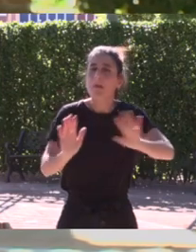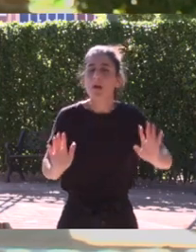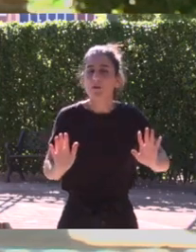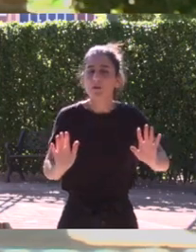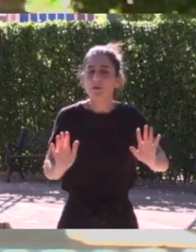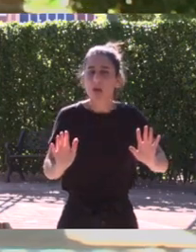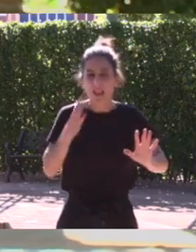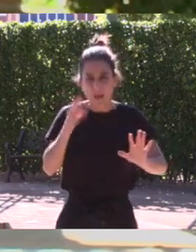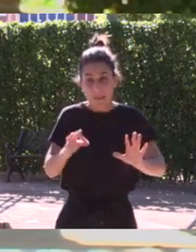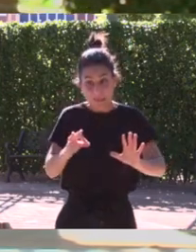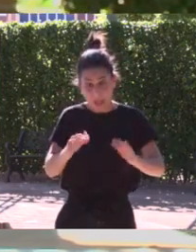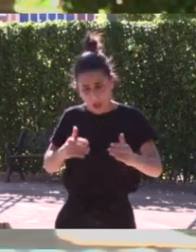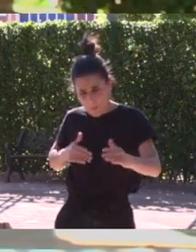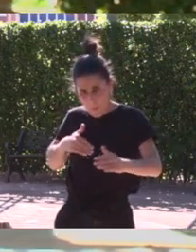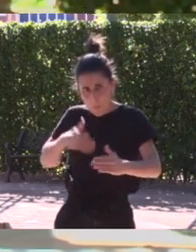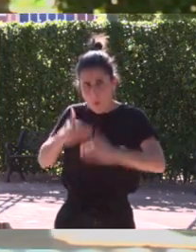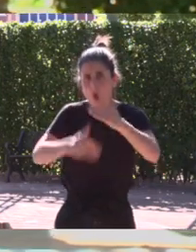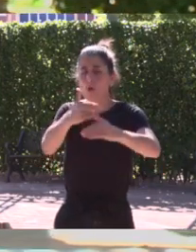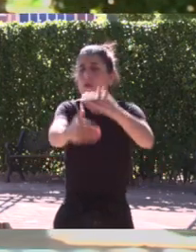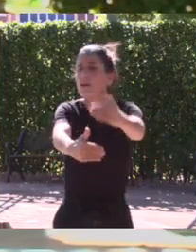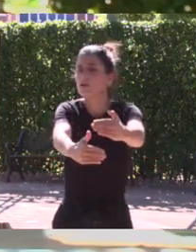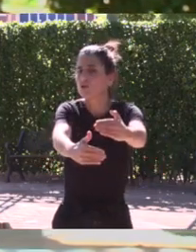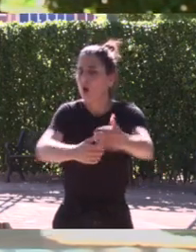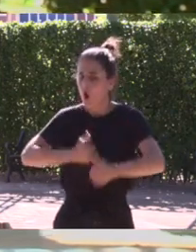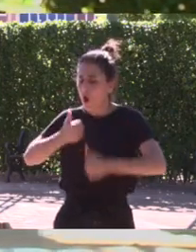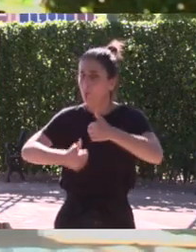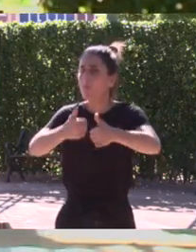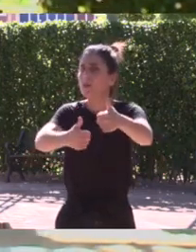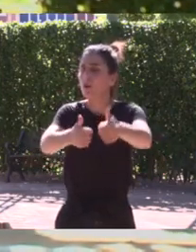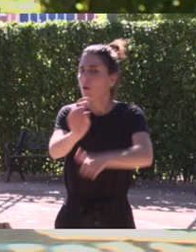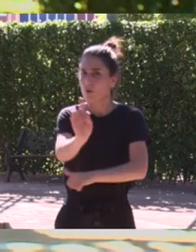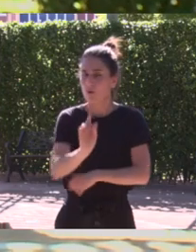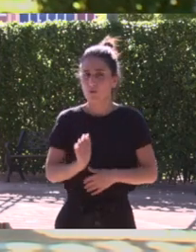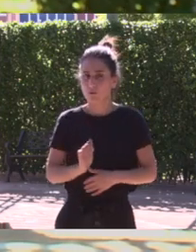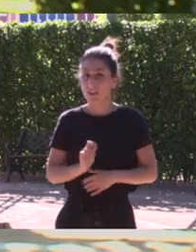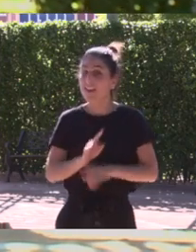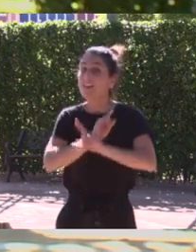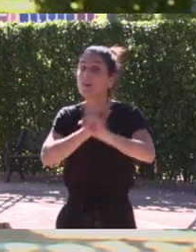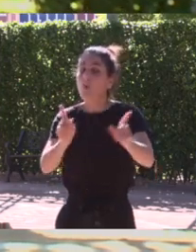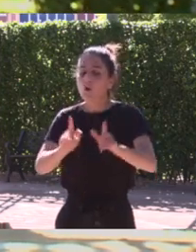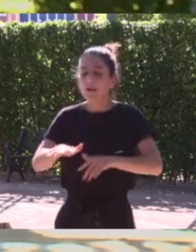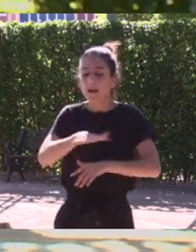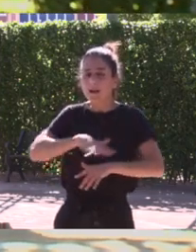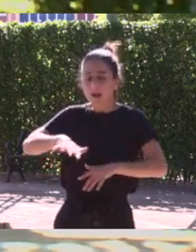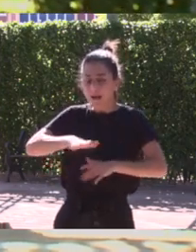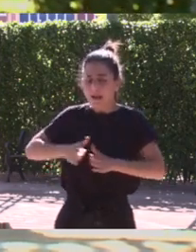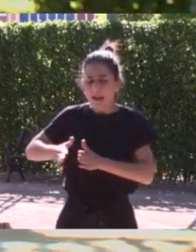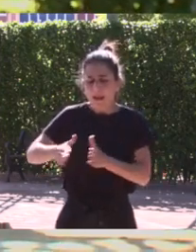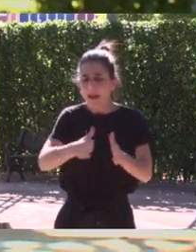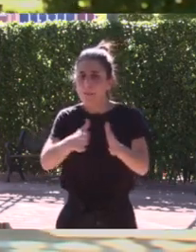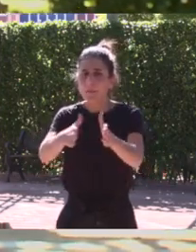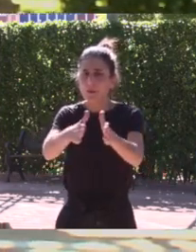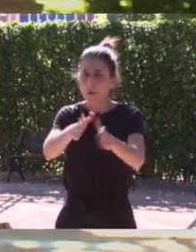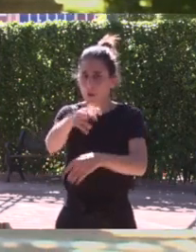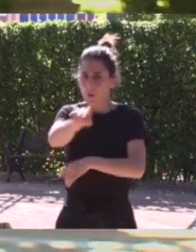sin embargo, no es la regata, no es la competición y tampoco es el campo de regatas, no es el camino